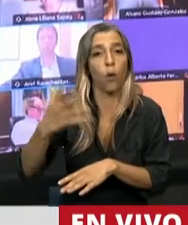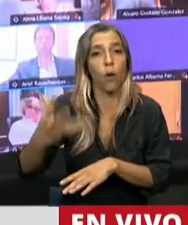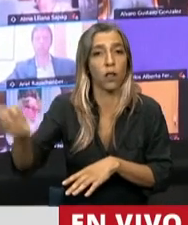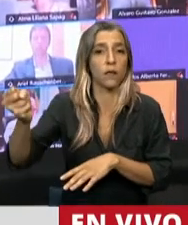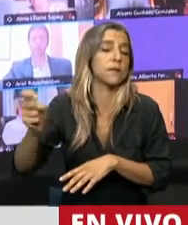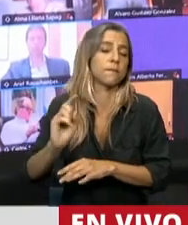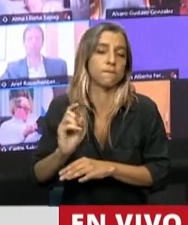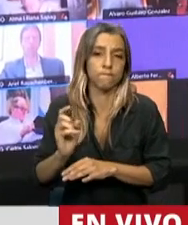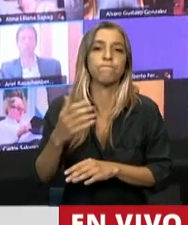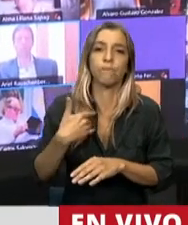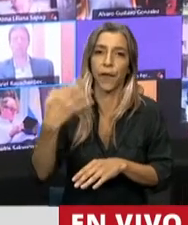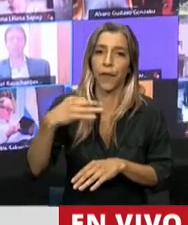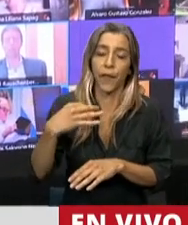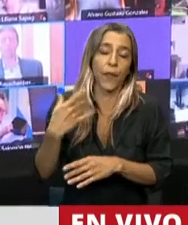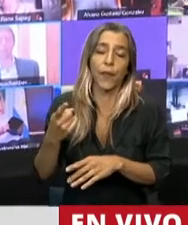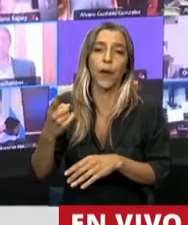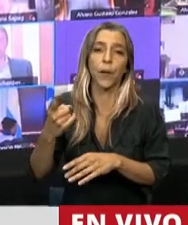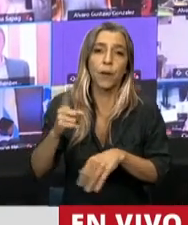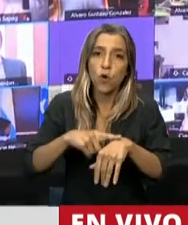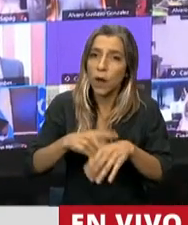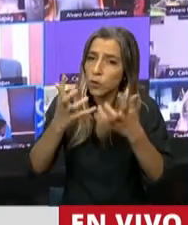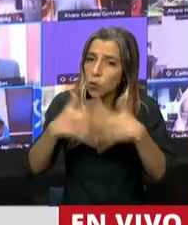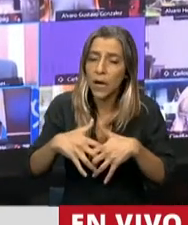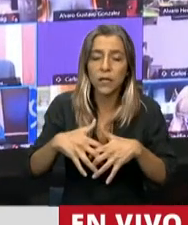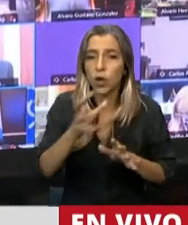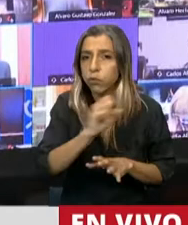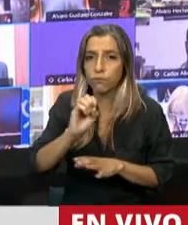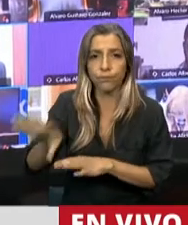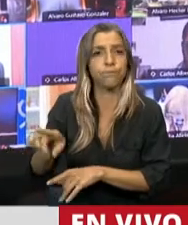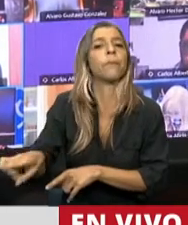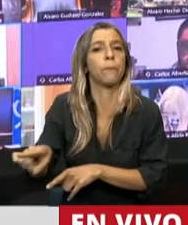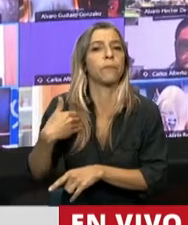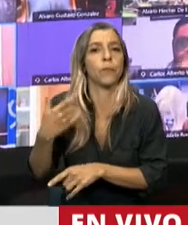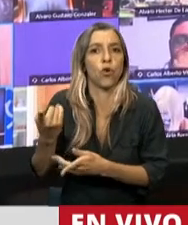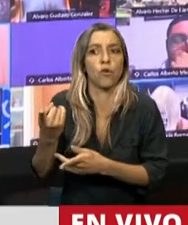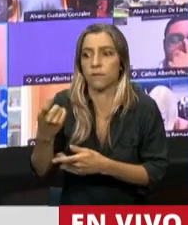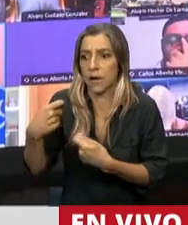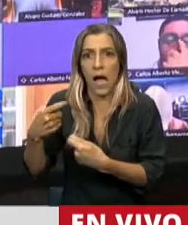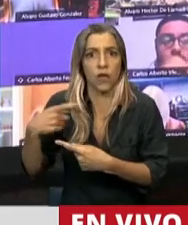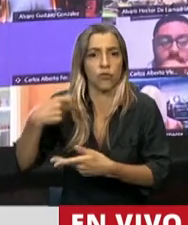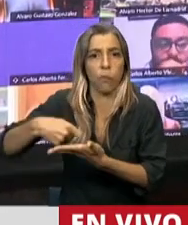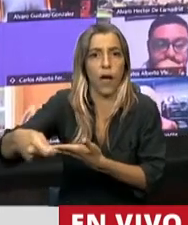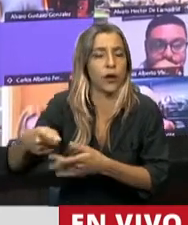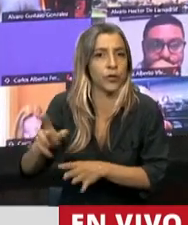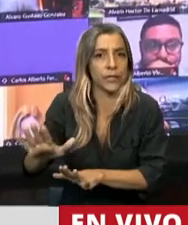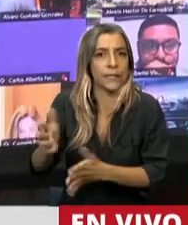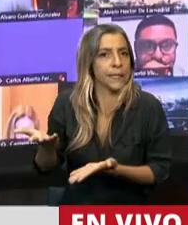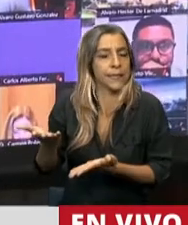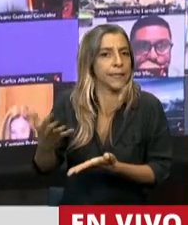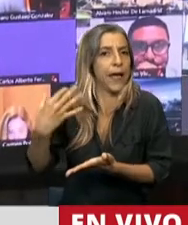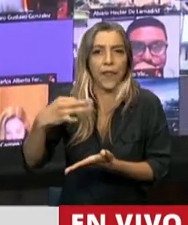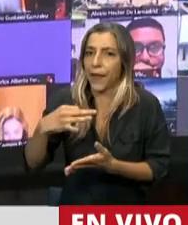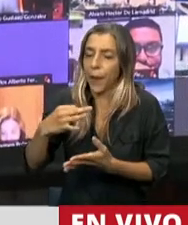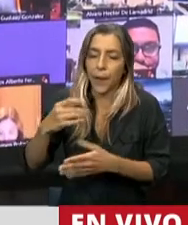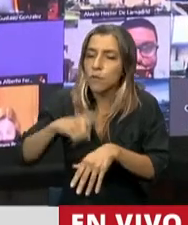actualmente lo soporta el comerciante. Muy bien lo indicaron los diputados peropinantes. Por eso decimos que dará